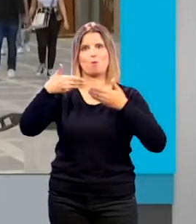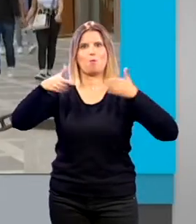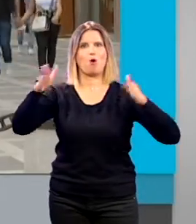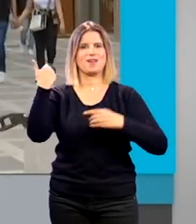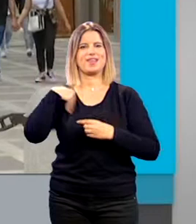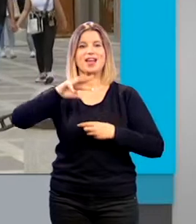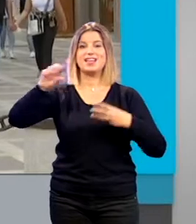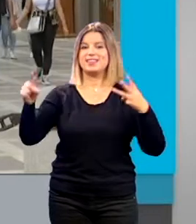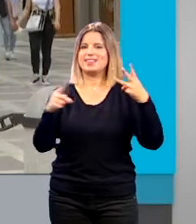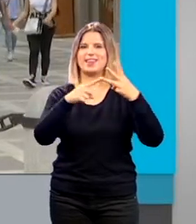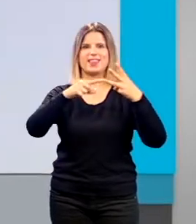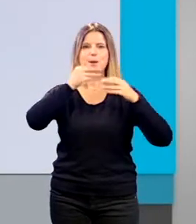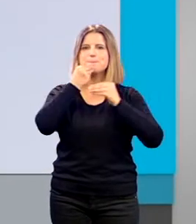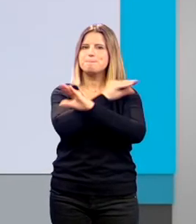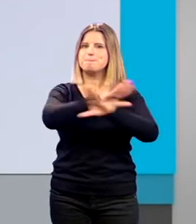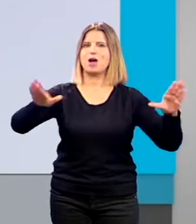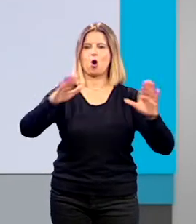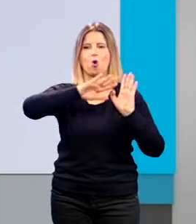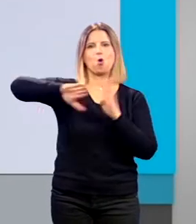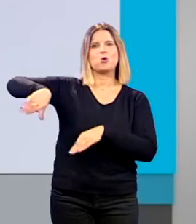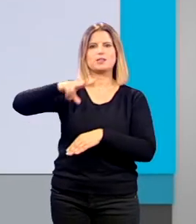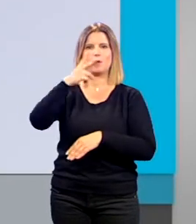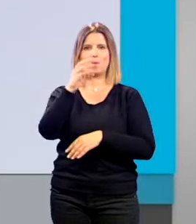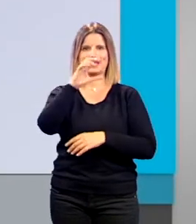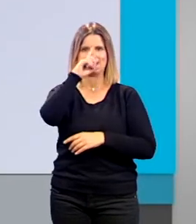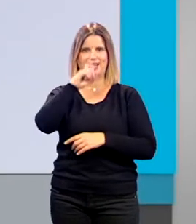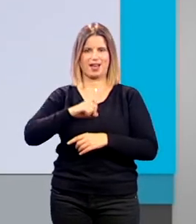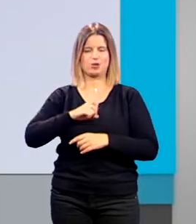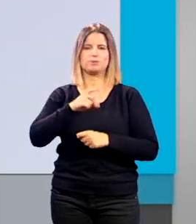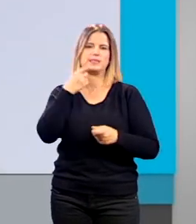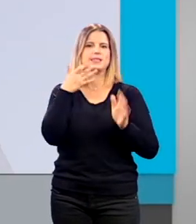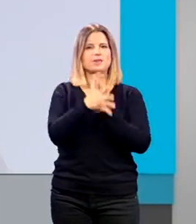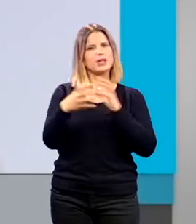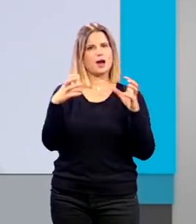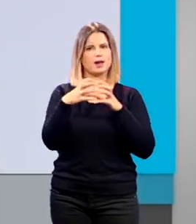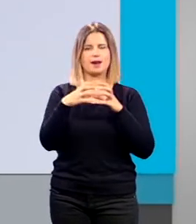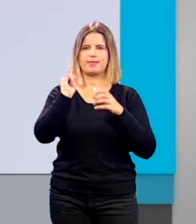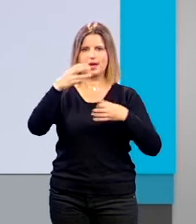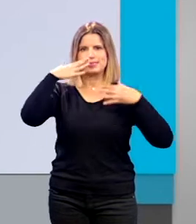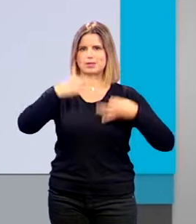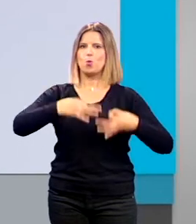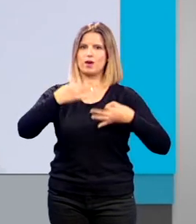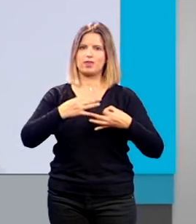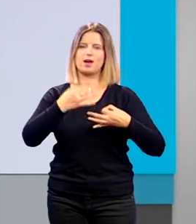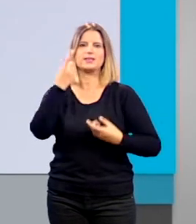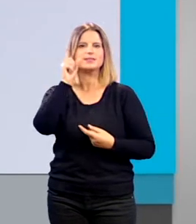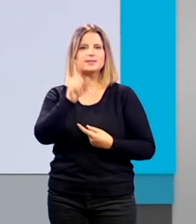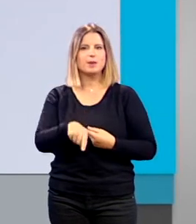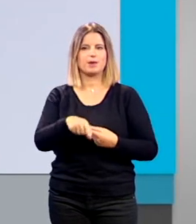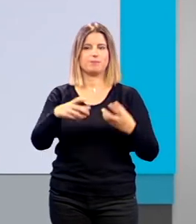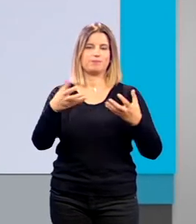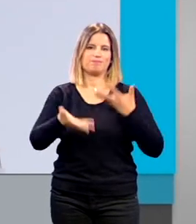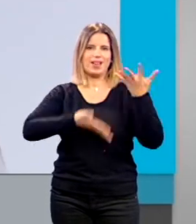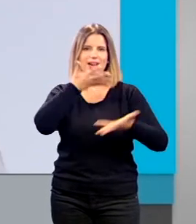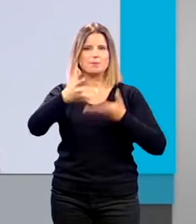mejor marca de los últimos 20 años. Granada, por un lado, es segura y queremos insistir también en que granadinos y granadinas